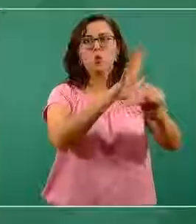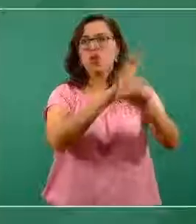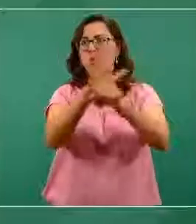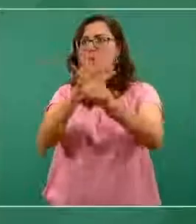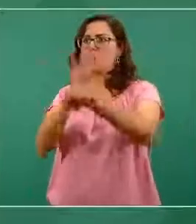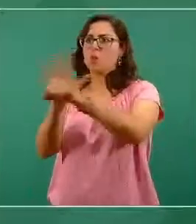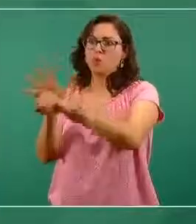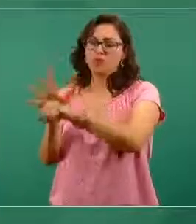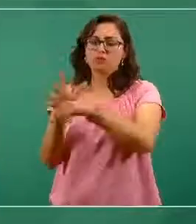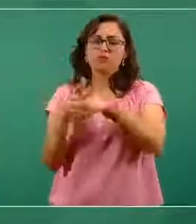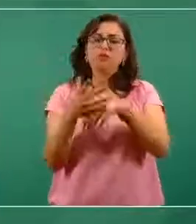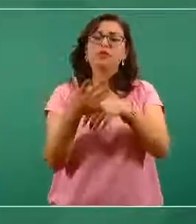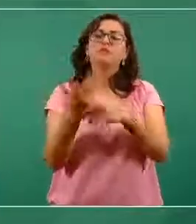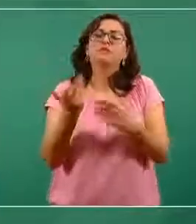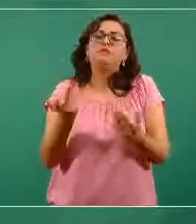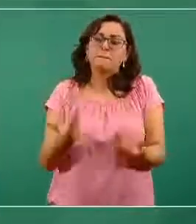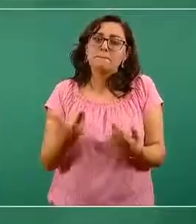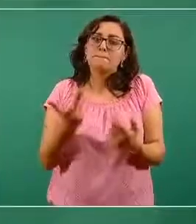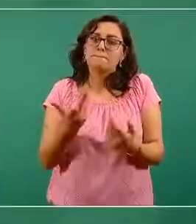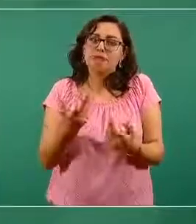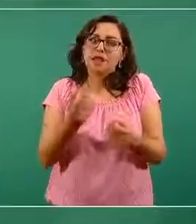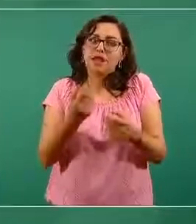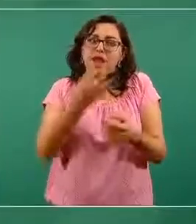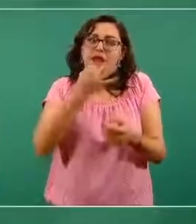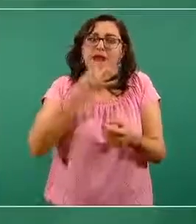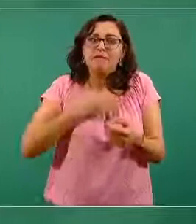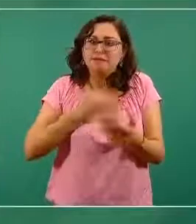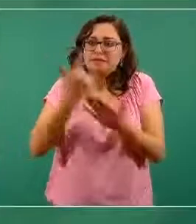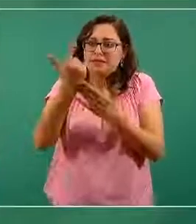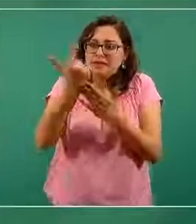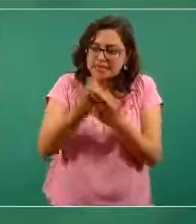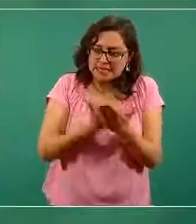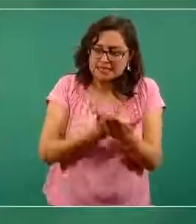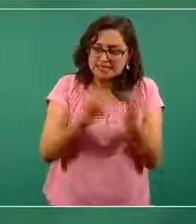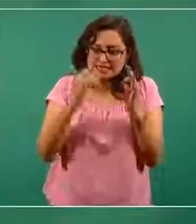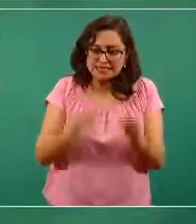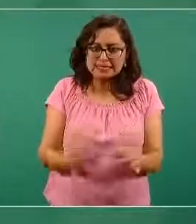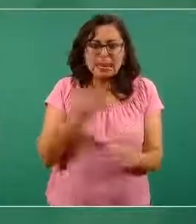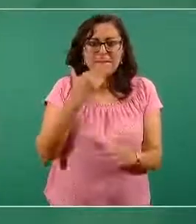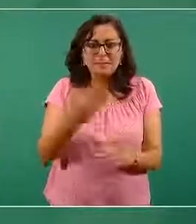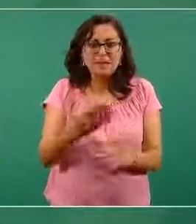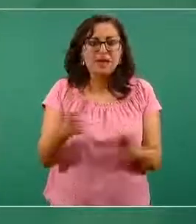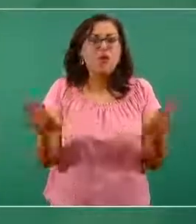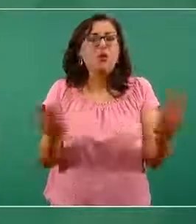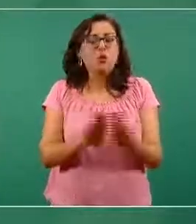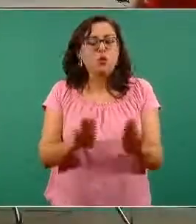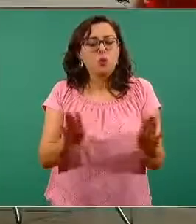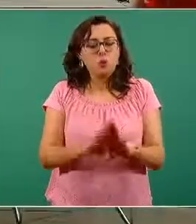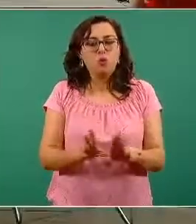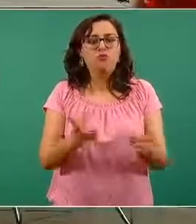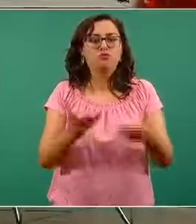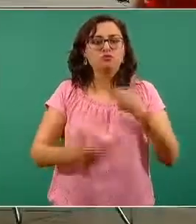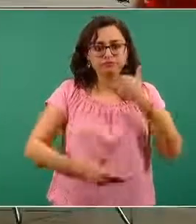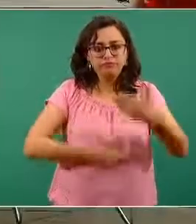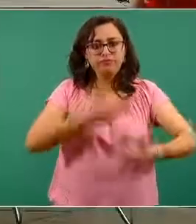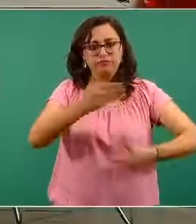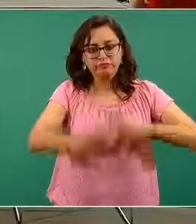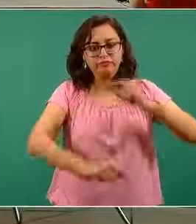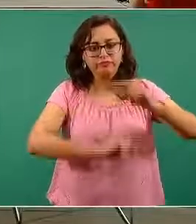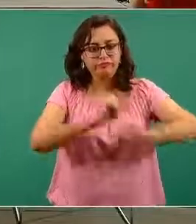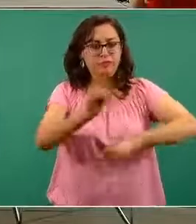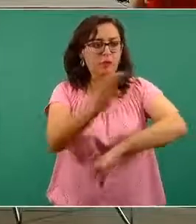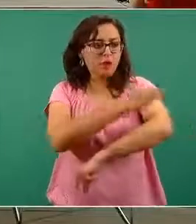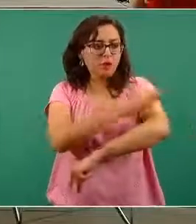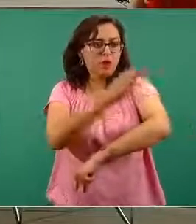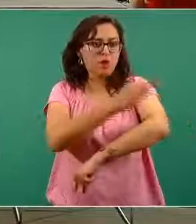que vaya fluyendo mejor la información de cómo se va a ir vacunando poco a poco al resto